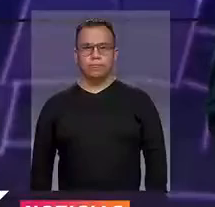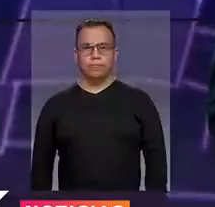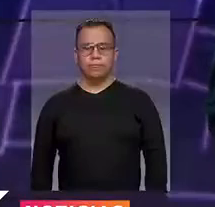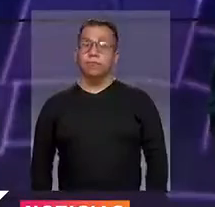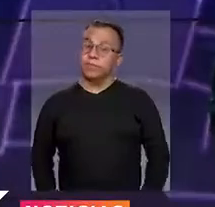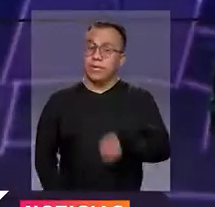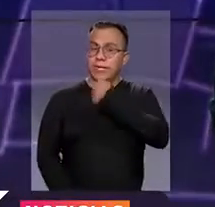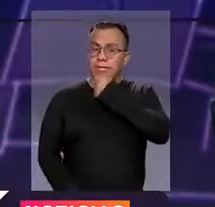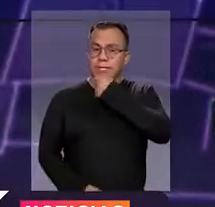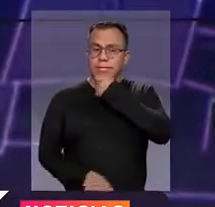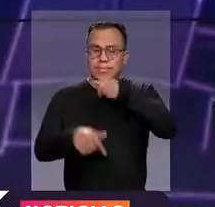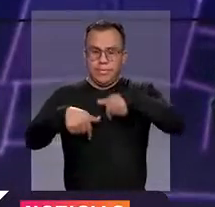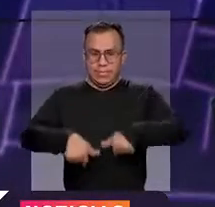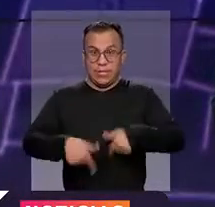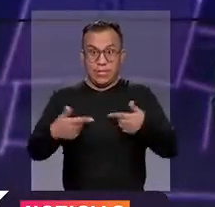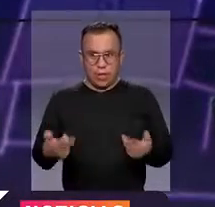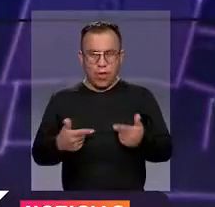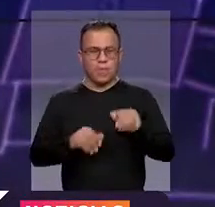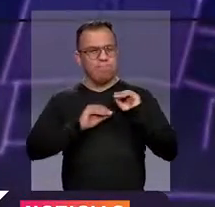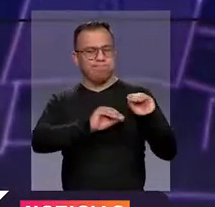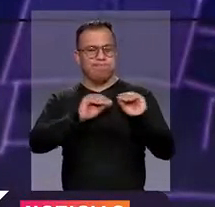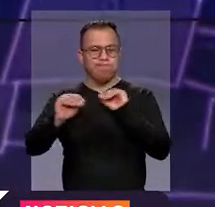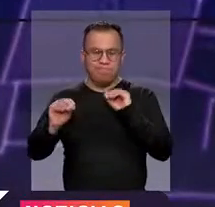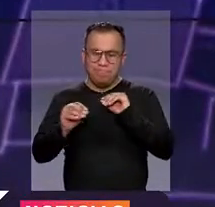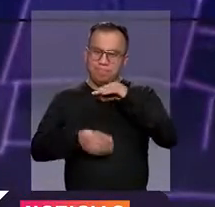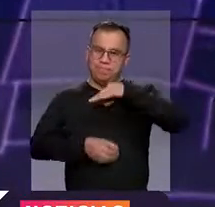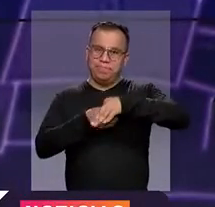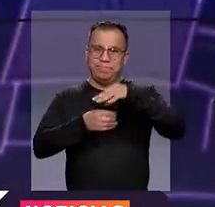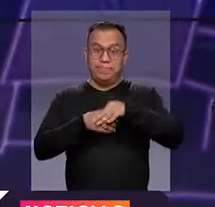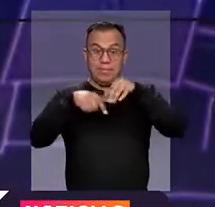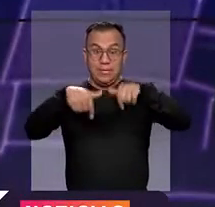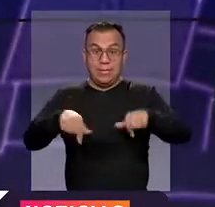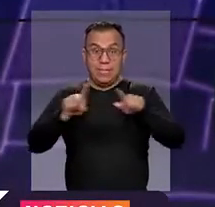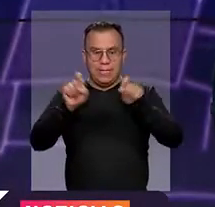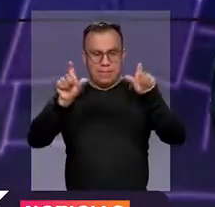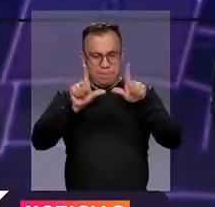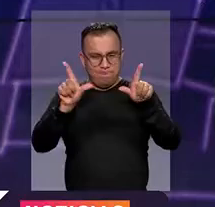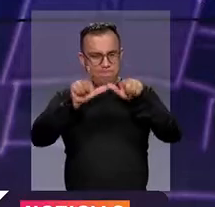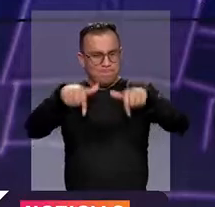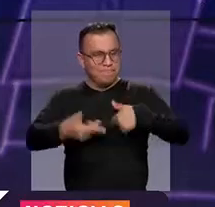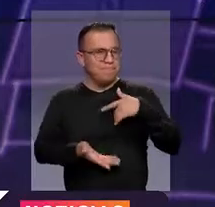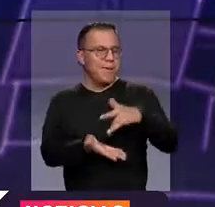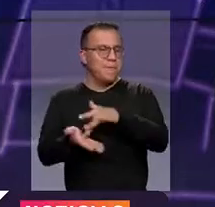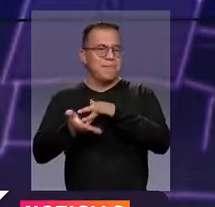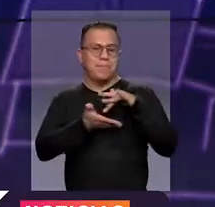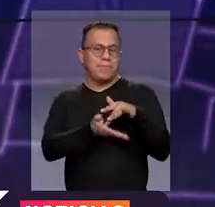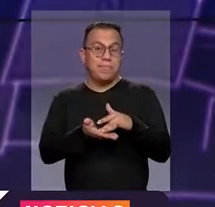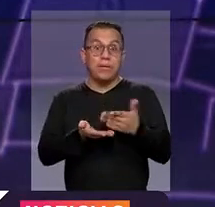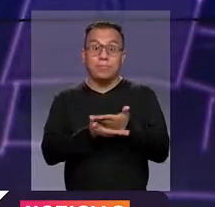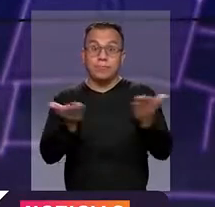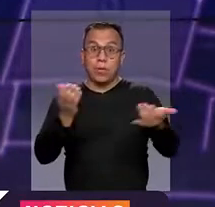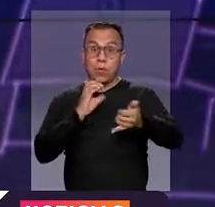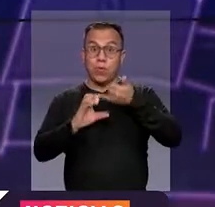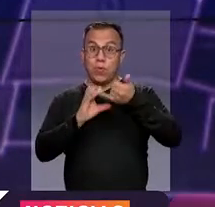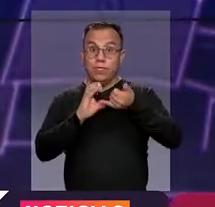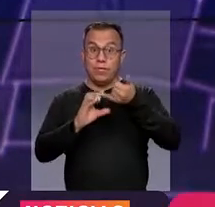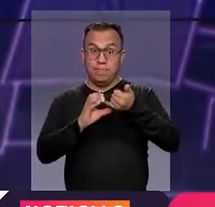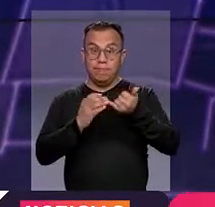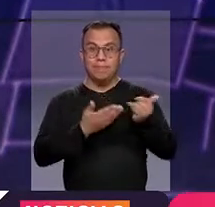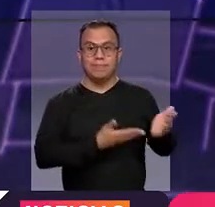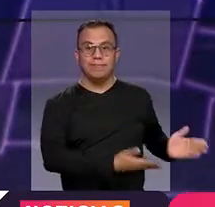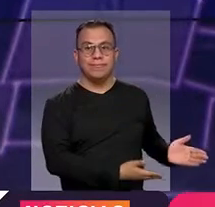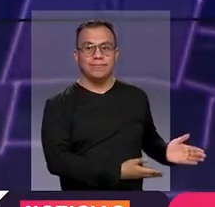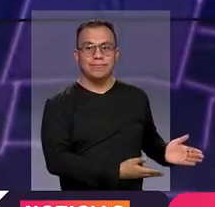Y en Noticias Capital estamos en modo pedagogía electoral, somos el canal de la participación ciudadana. A nuestra línea de WhatsApp 310